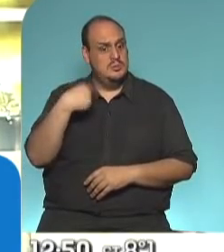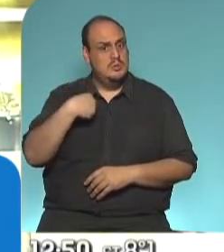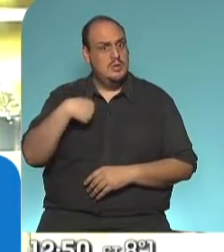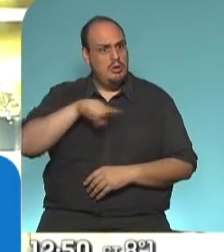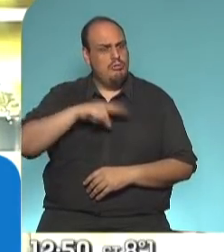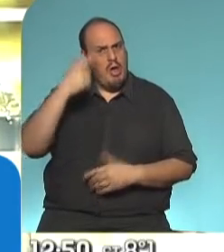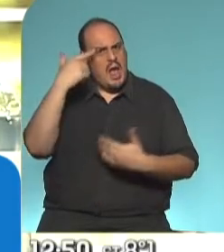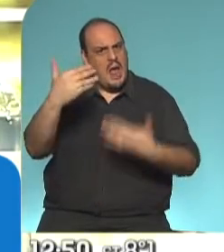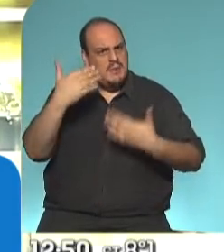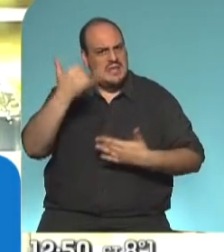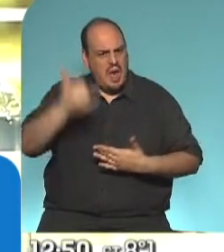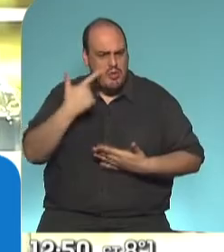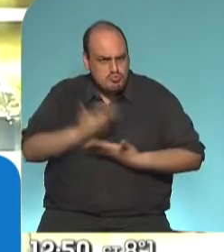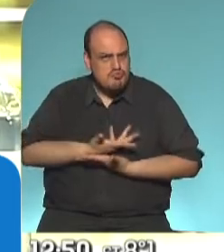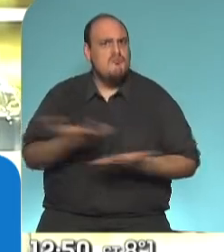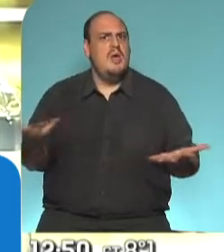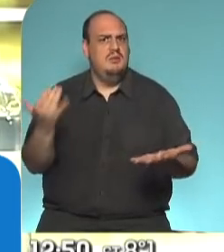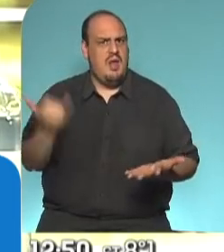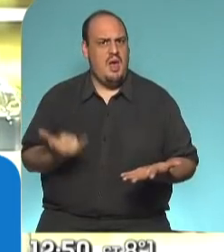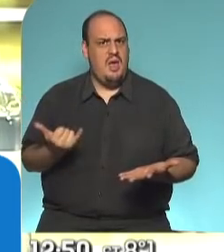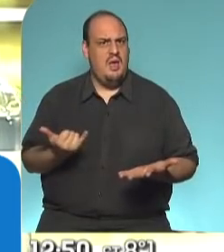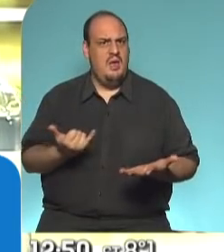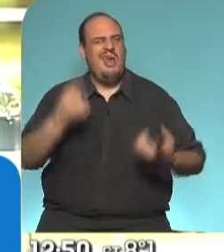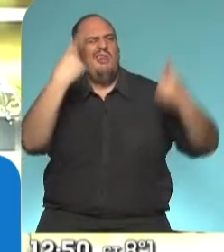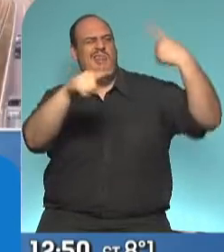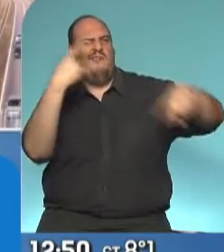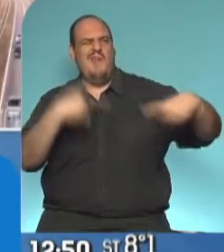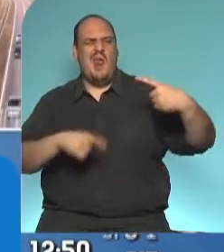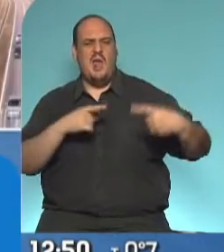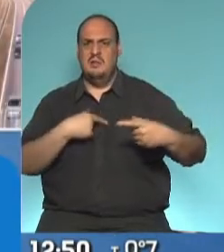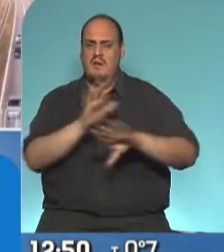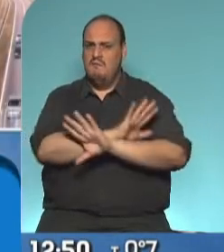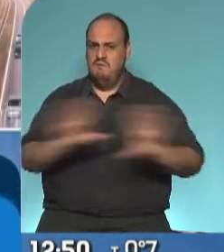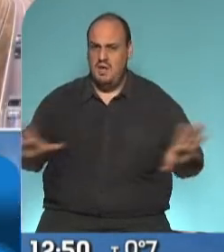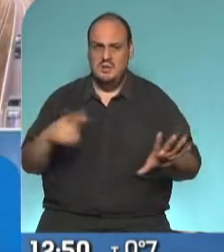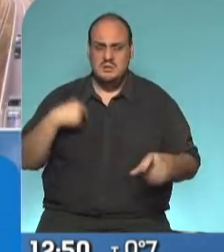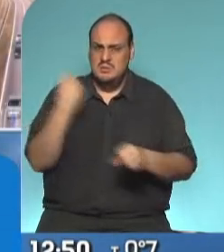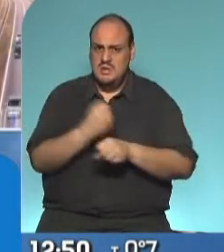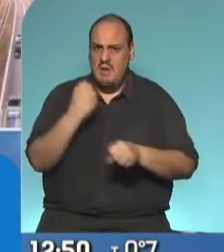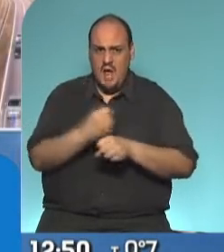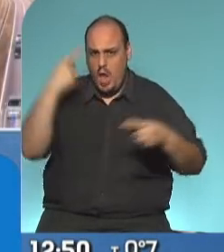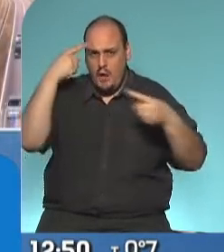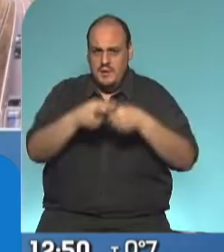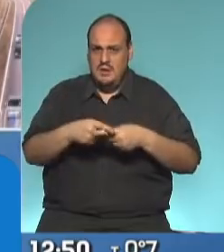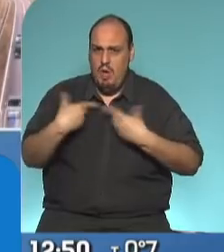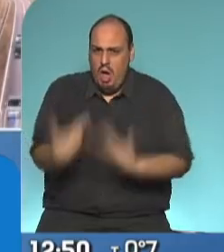ser capaces si terminamos con las diferencias y nos ponemos a trabajar por el conjunto social.